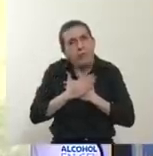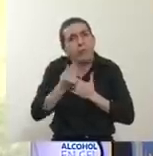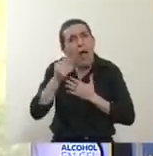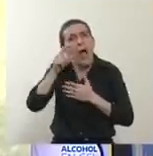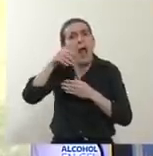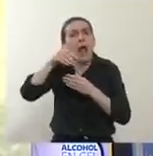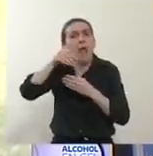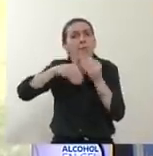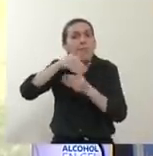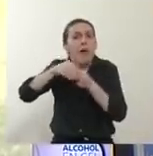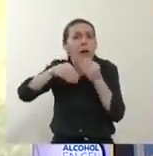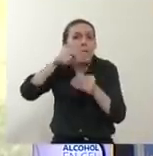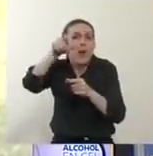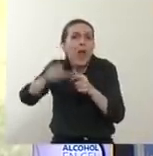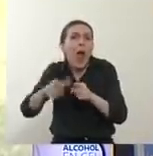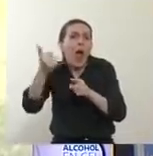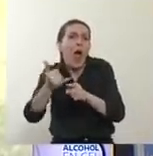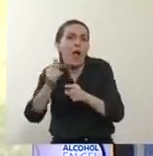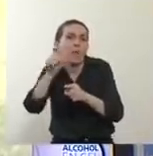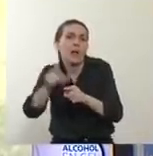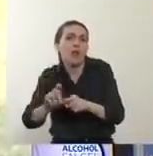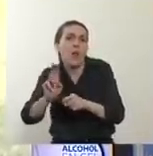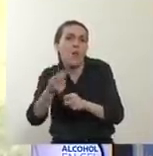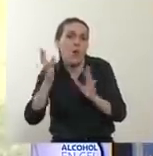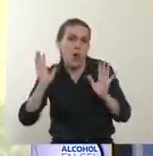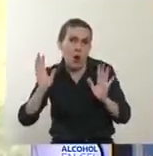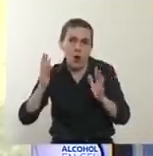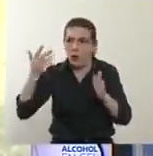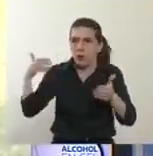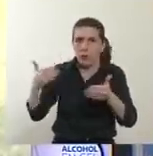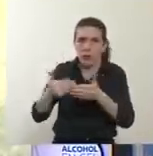seres queridos en este tiempo.